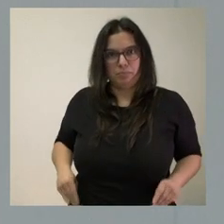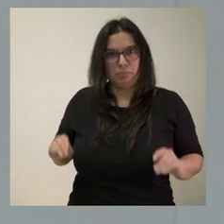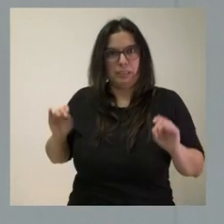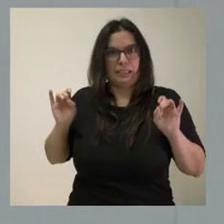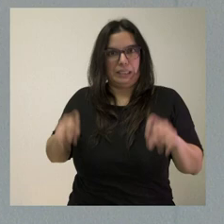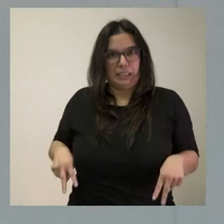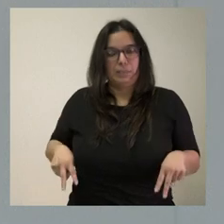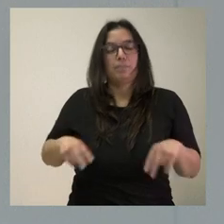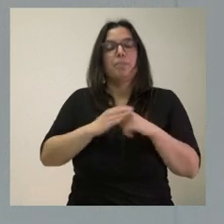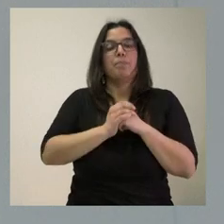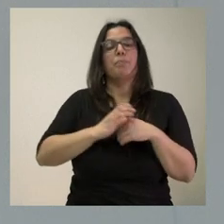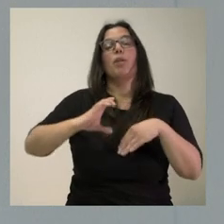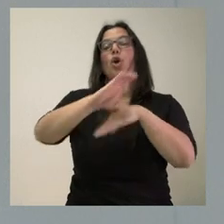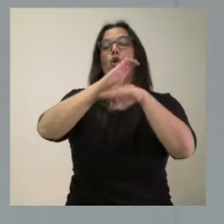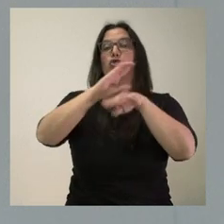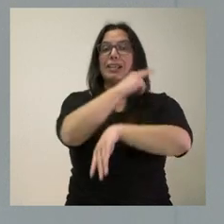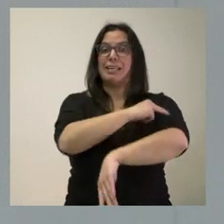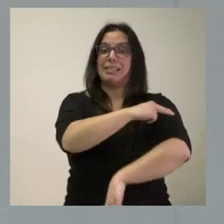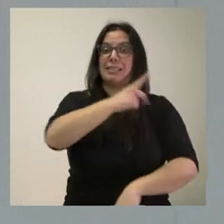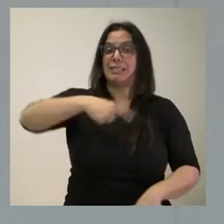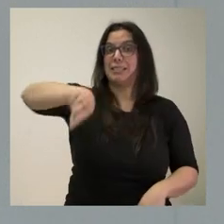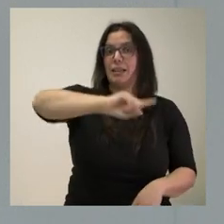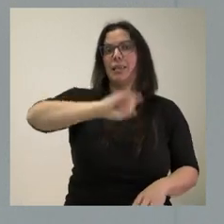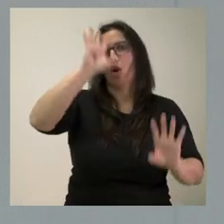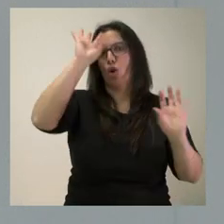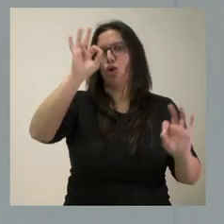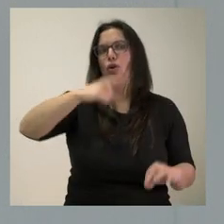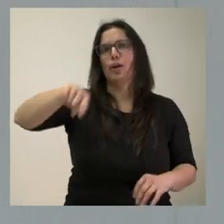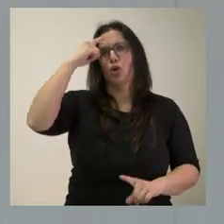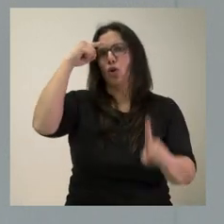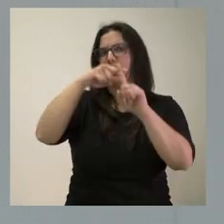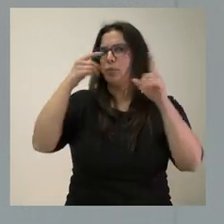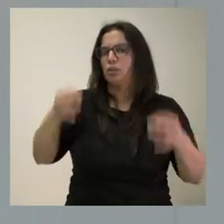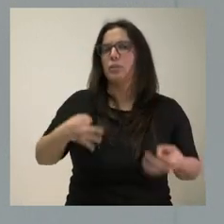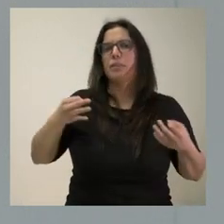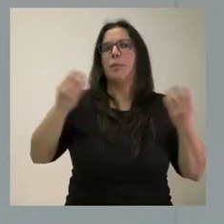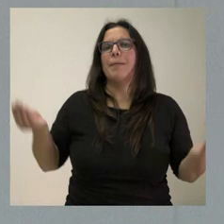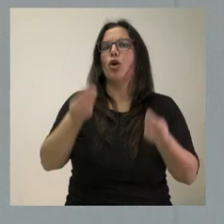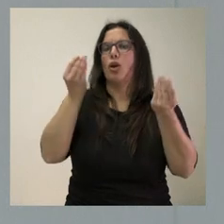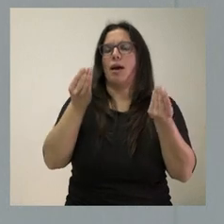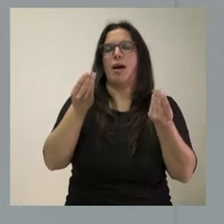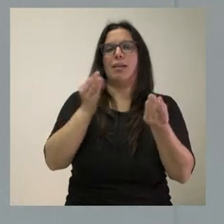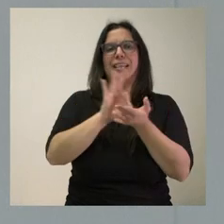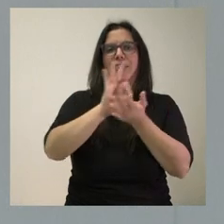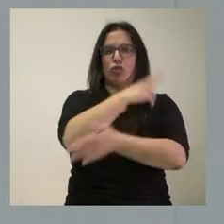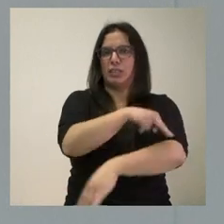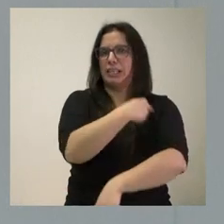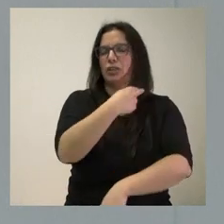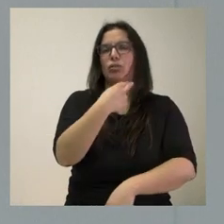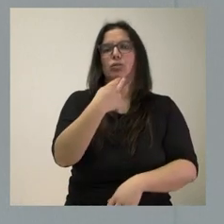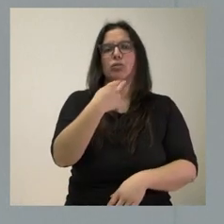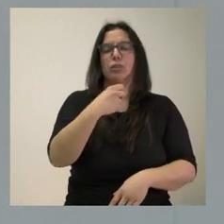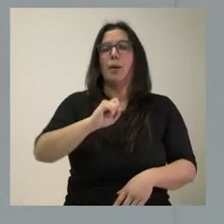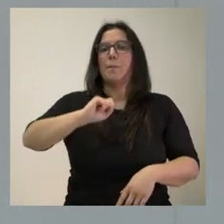La Consejería de Sanidad, lógicamente, tiene el objetivo siempre de mejorar las prestaciones sanitarias, muy específicamente hacia las